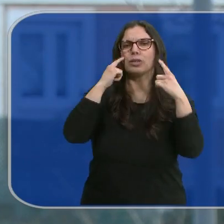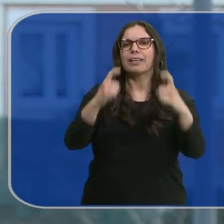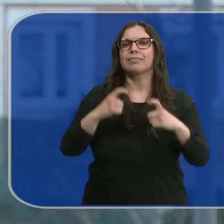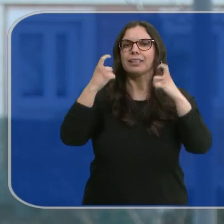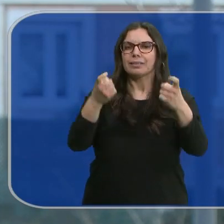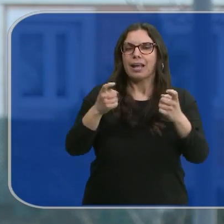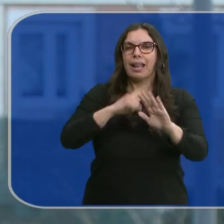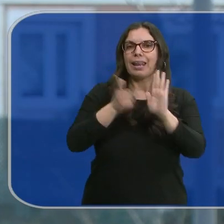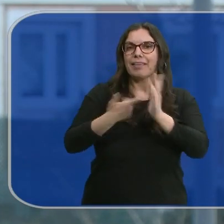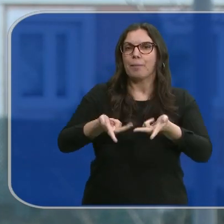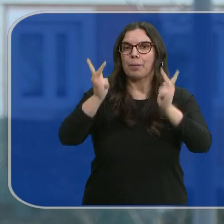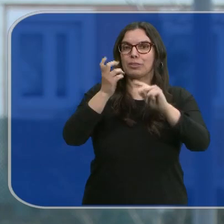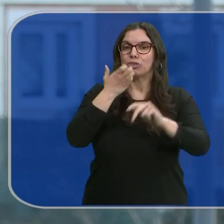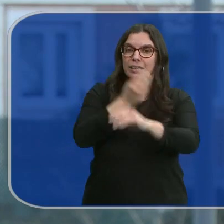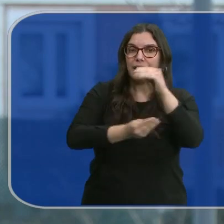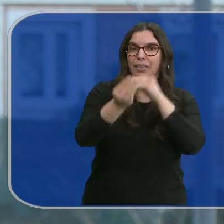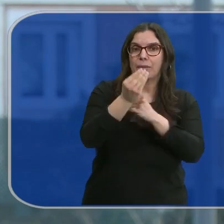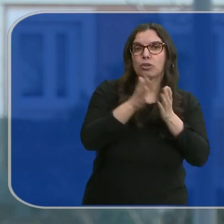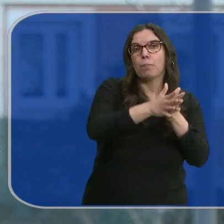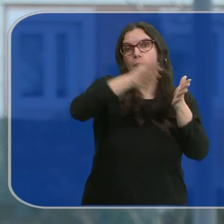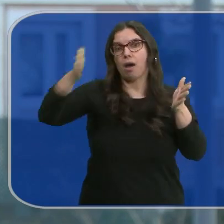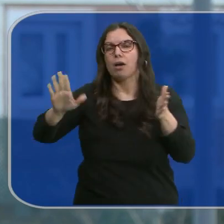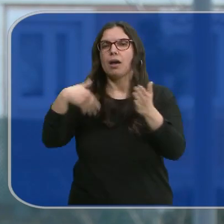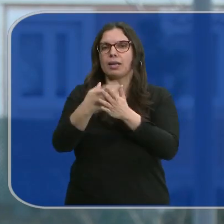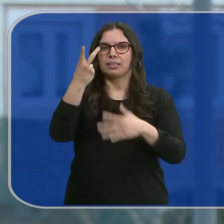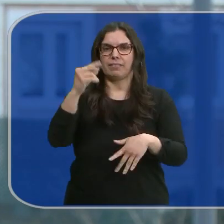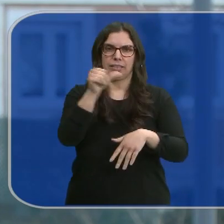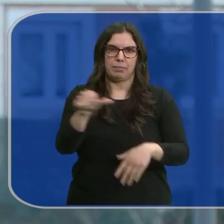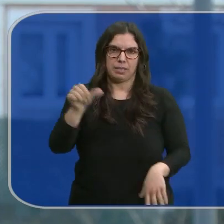ampliación de la ley de permiso por nacimiento hasta las 20 semanas.